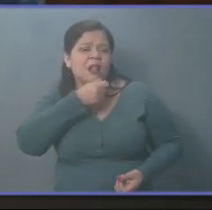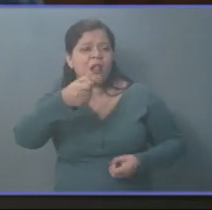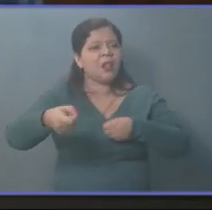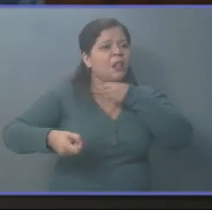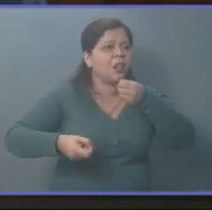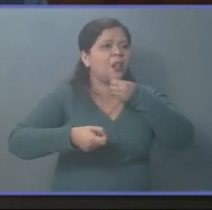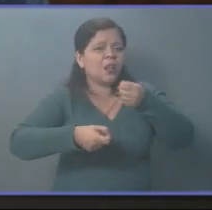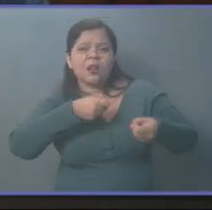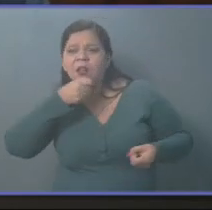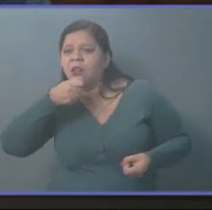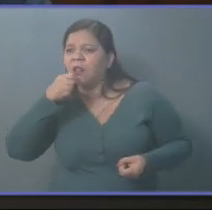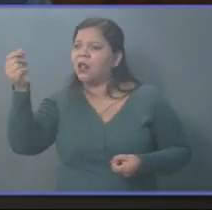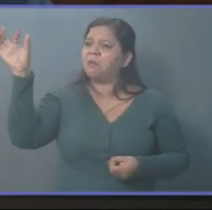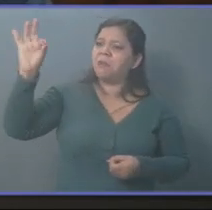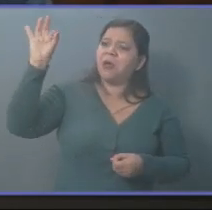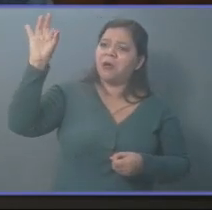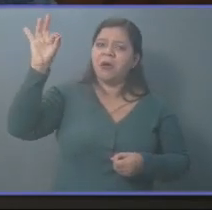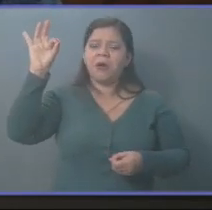político.